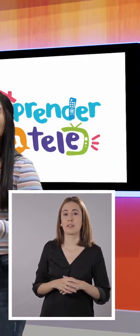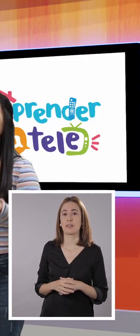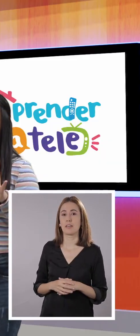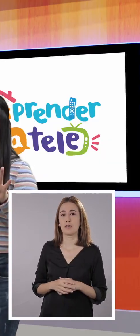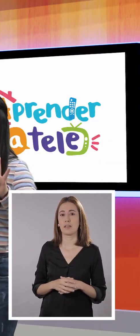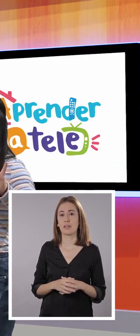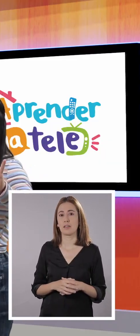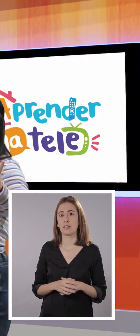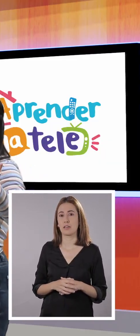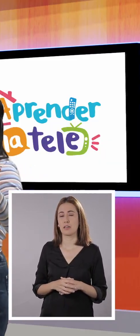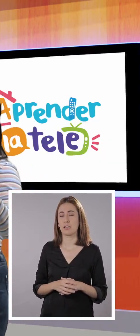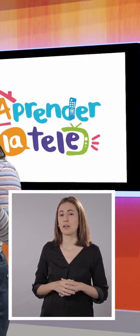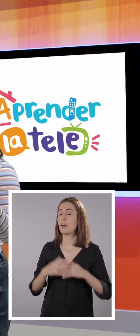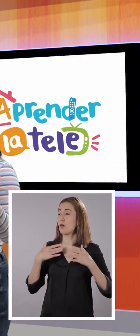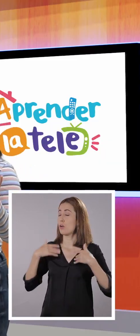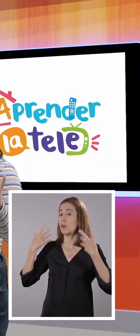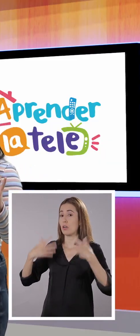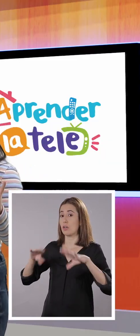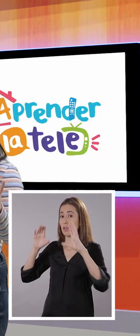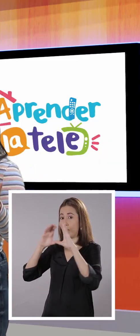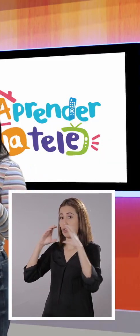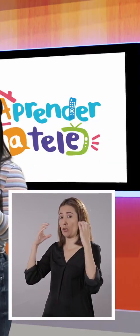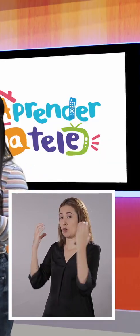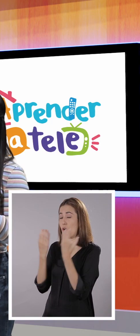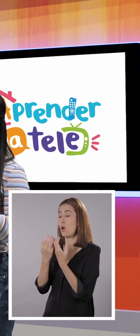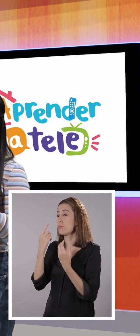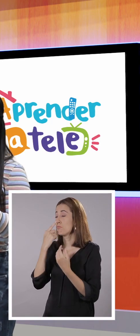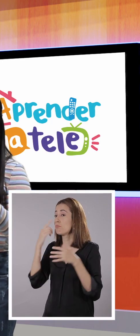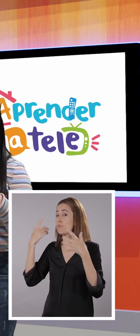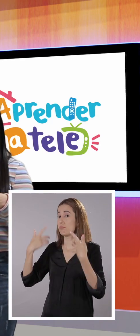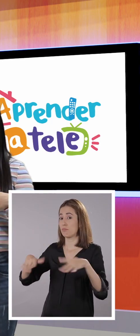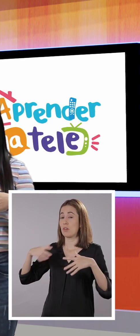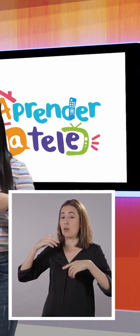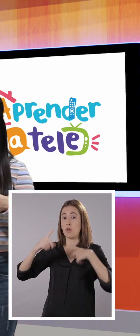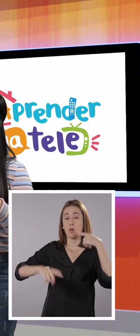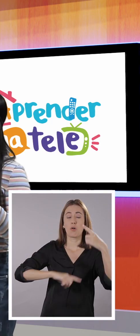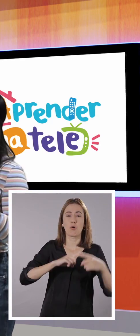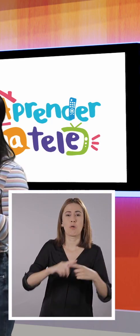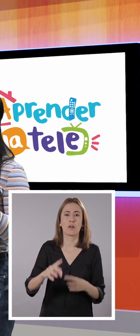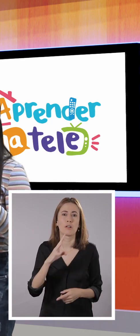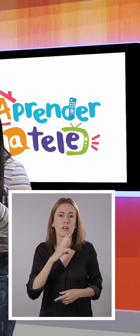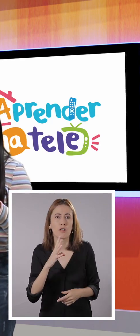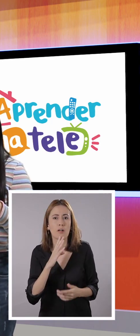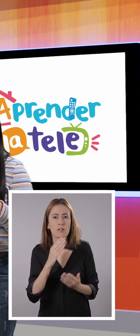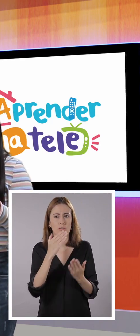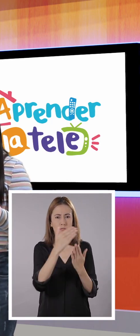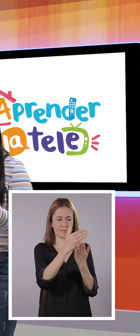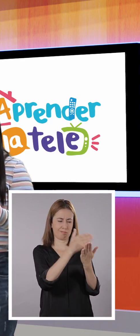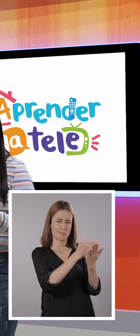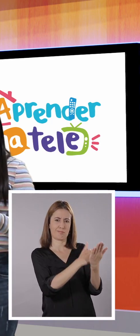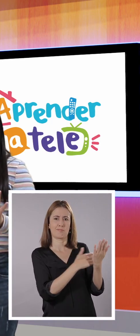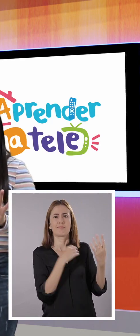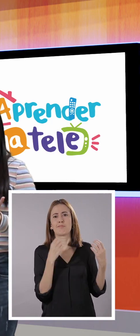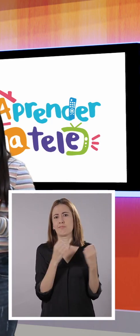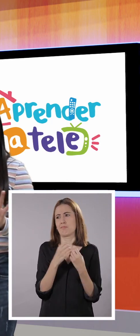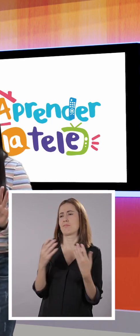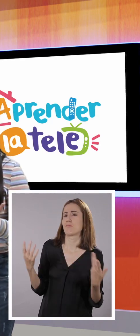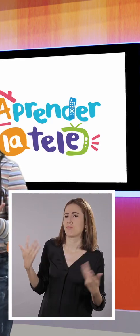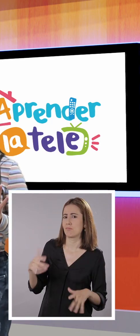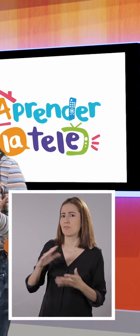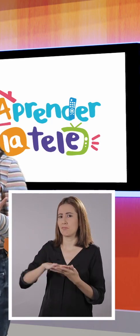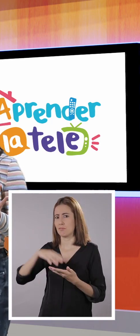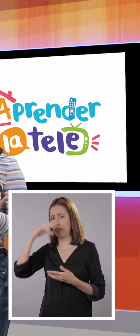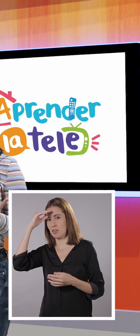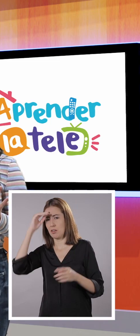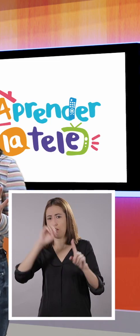profe. Creo que va a ser muy interesante el día de hoy porque al hablar de textos, parafrasear, creo que vamos a ver